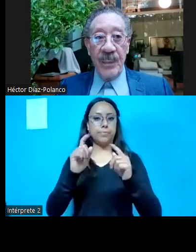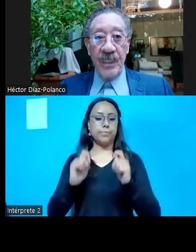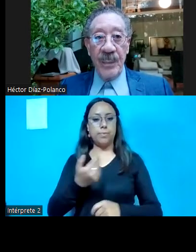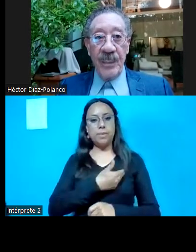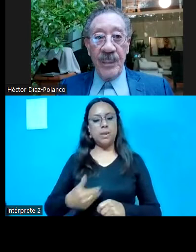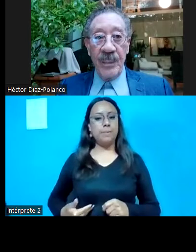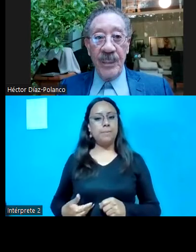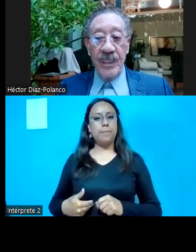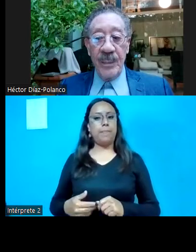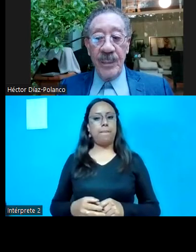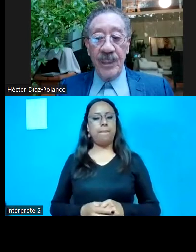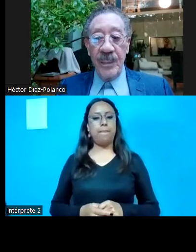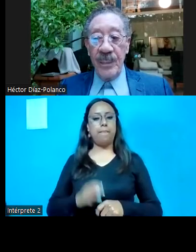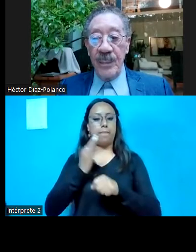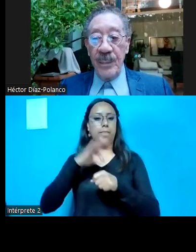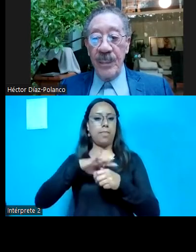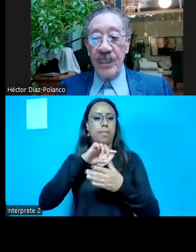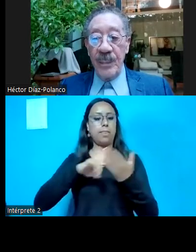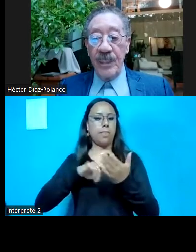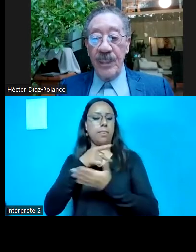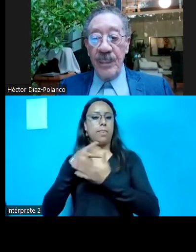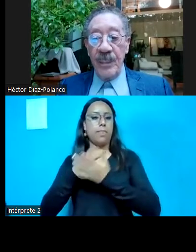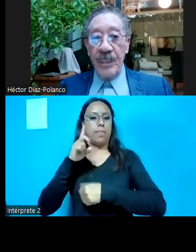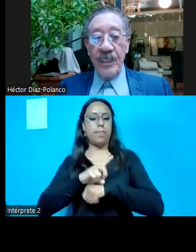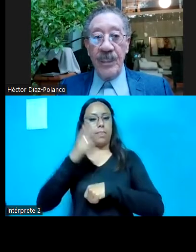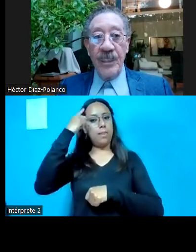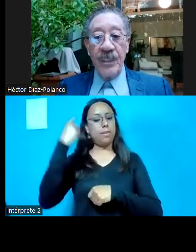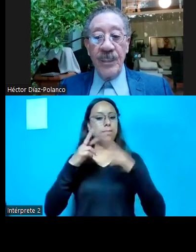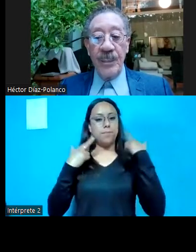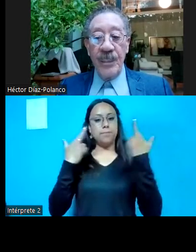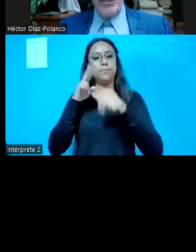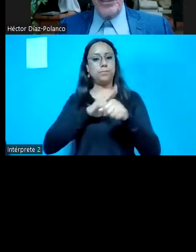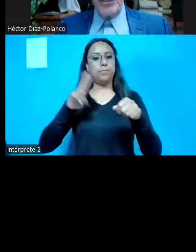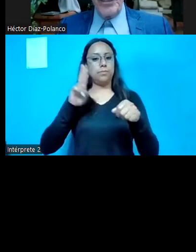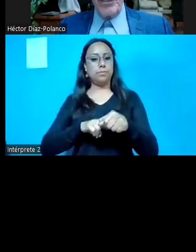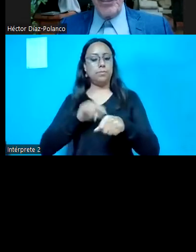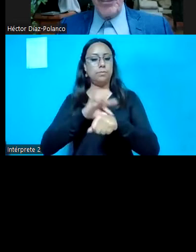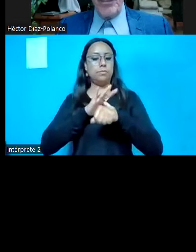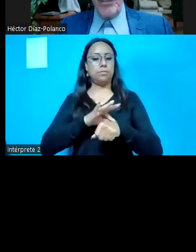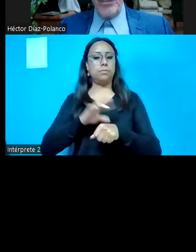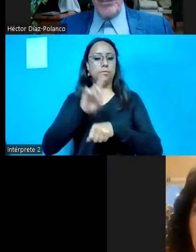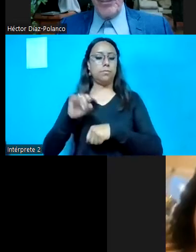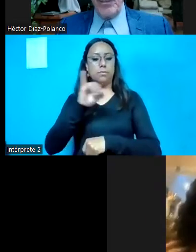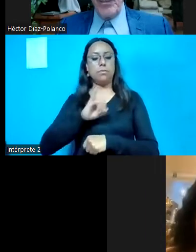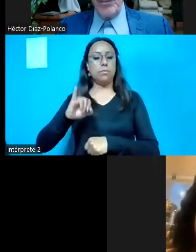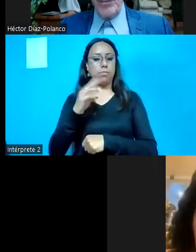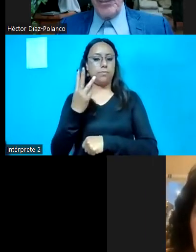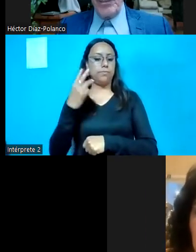presidencia, se somete a votación el orden del día para la sesión ordinaria presencial del día jueves 3 de marzo del año en curso.